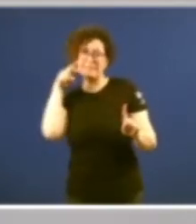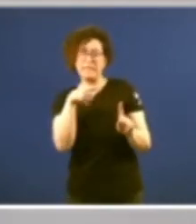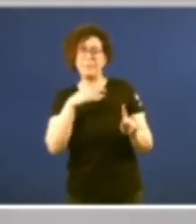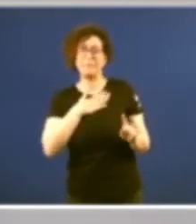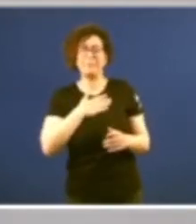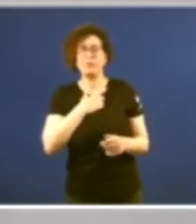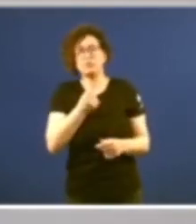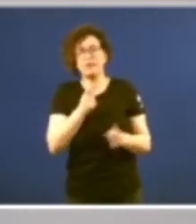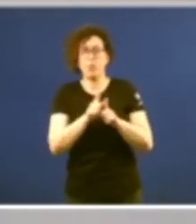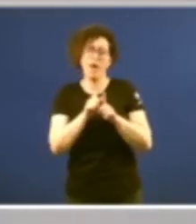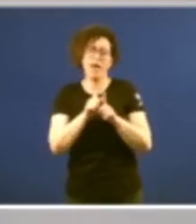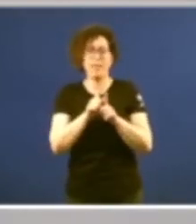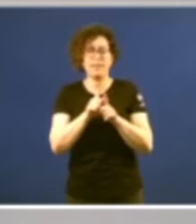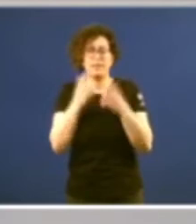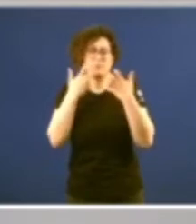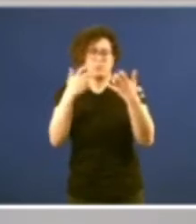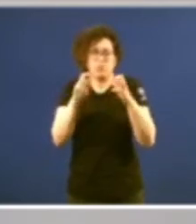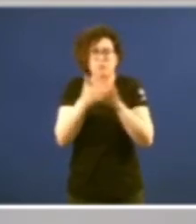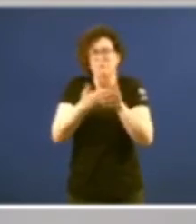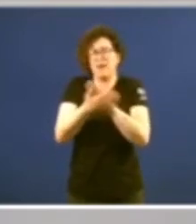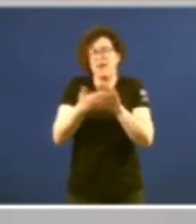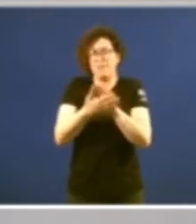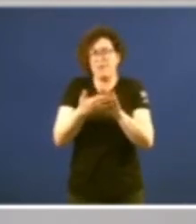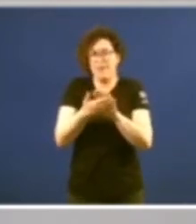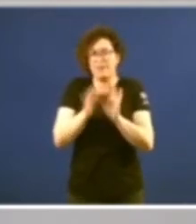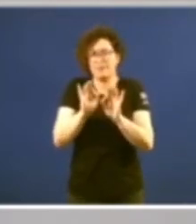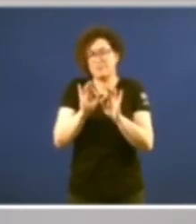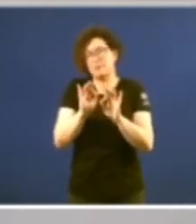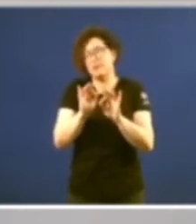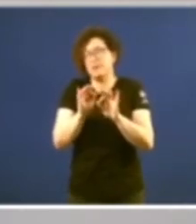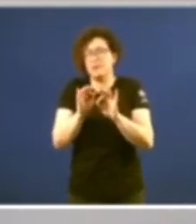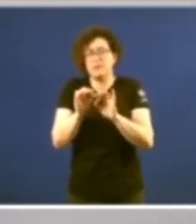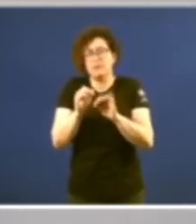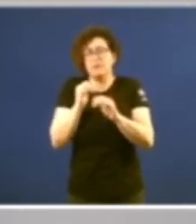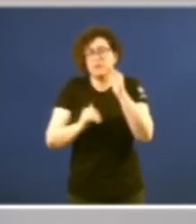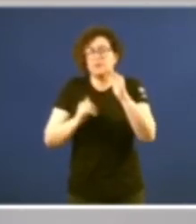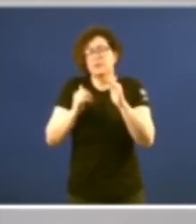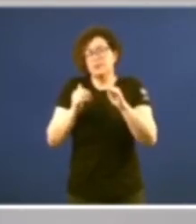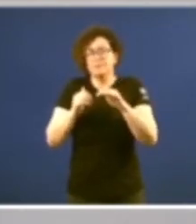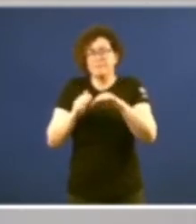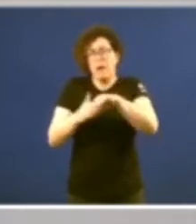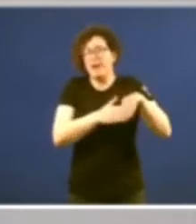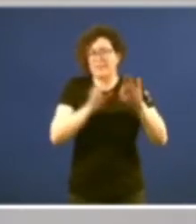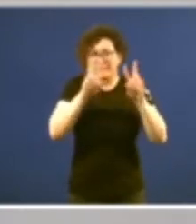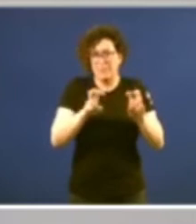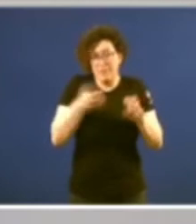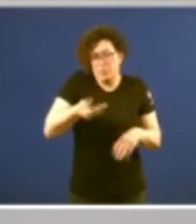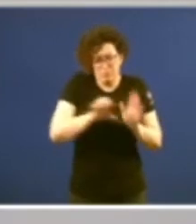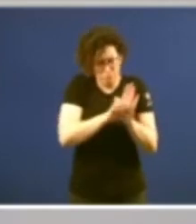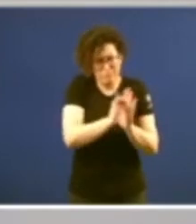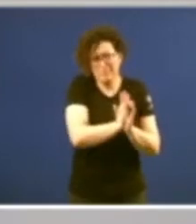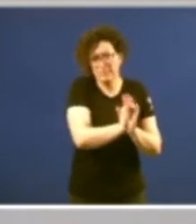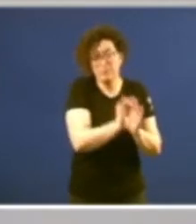subrayar tamén, superando esa importancia da Constitución, cuyo